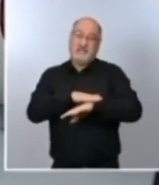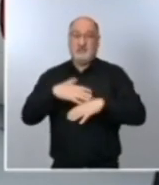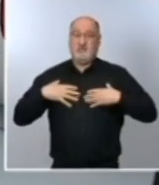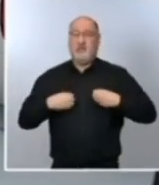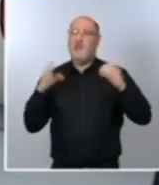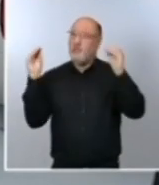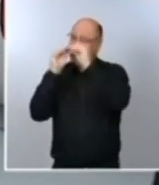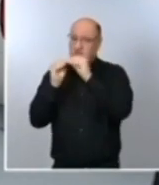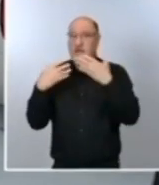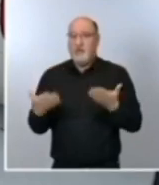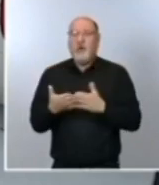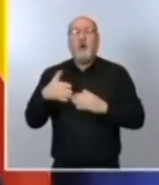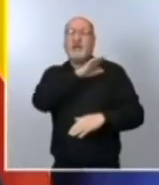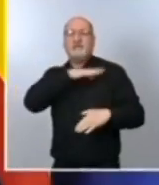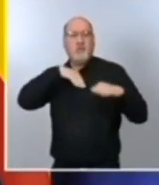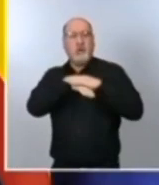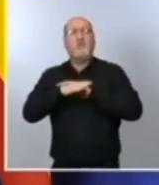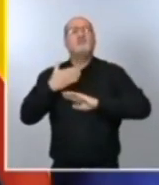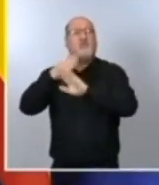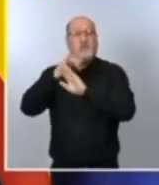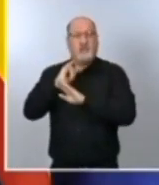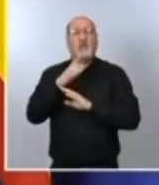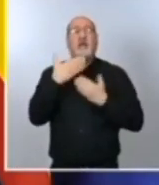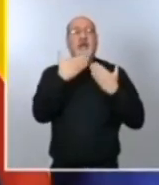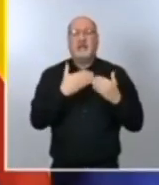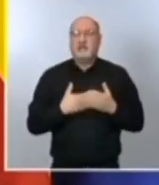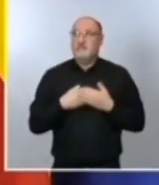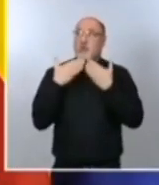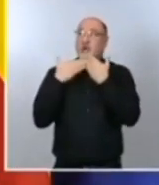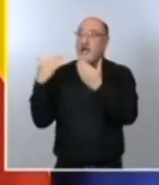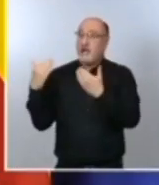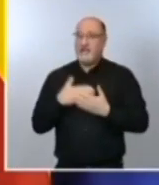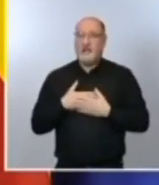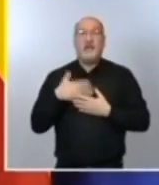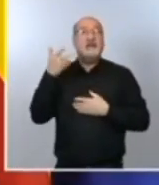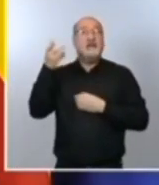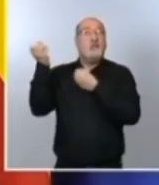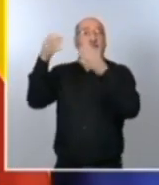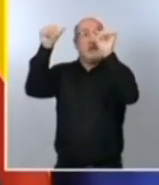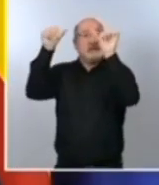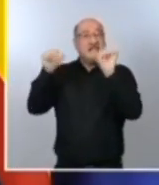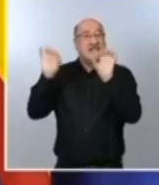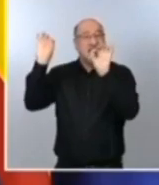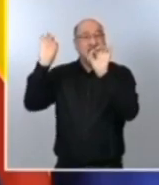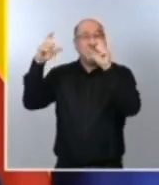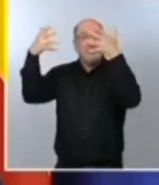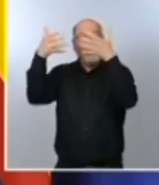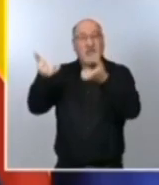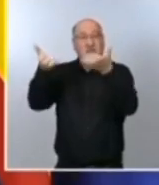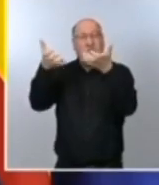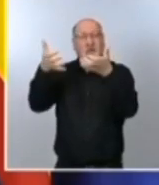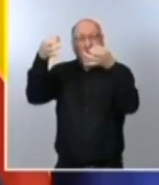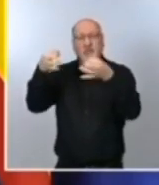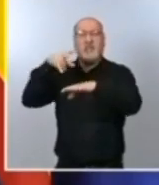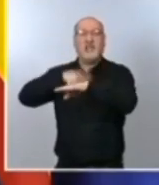reserva suficiente. Muchas gracias. Muchísimas gracias. No conozco las declaraciones, la literalidad de las declaraciones del delegado de Gobierno. Lo puedo